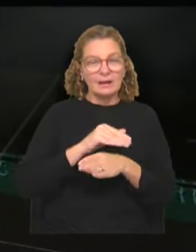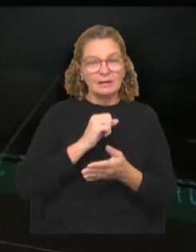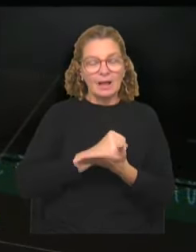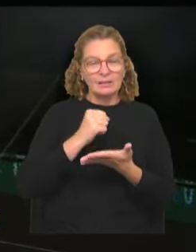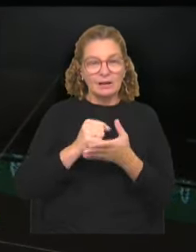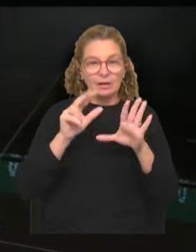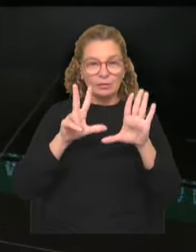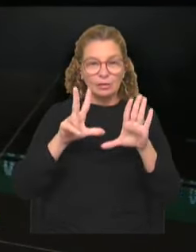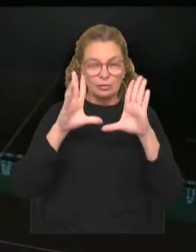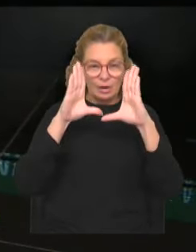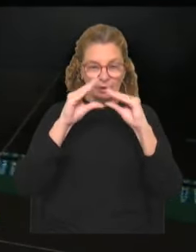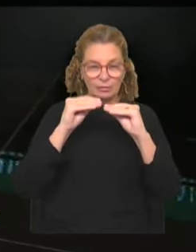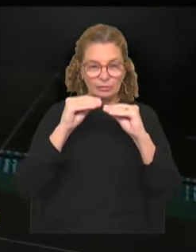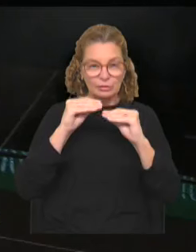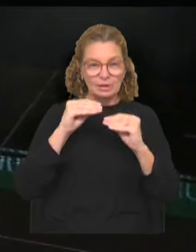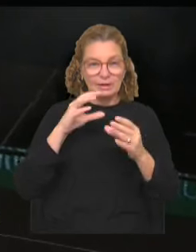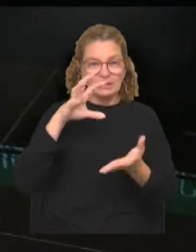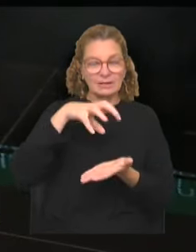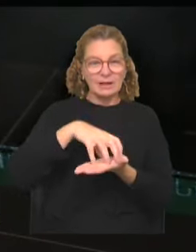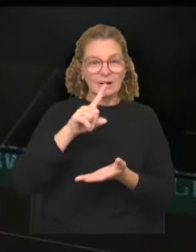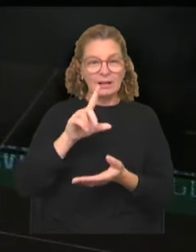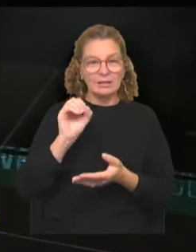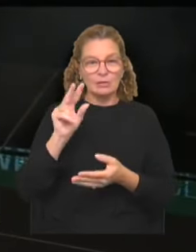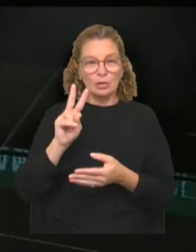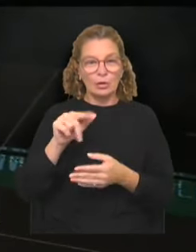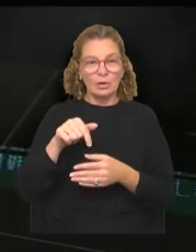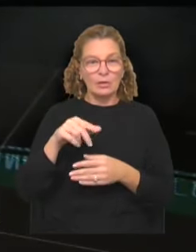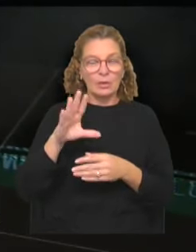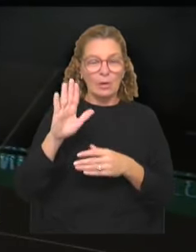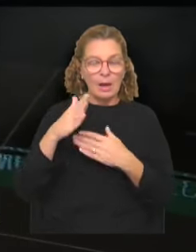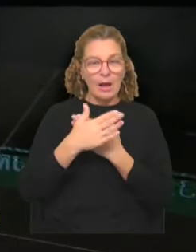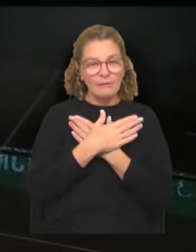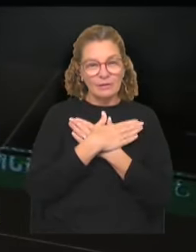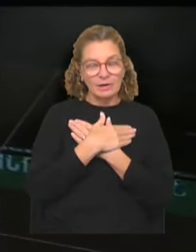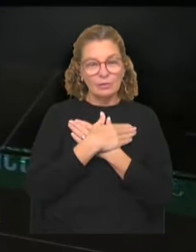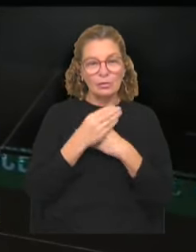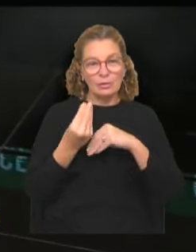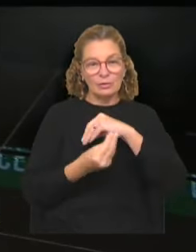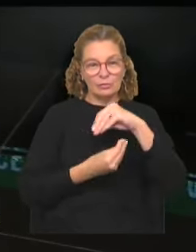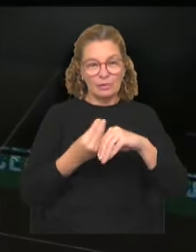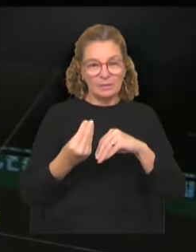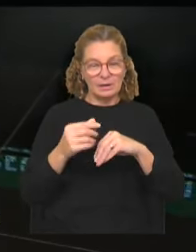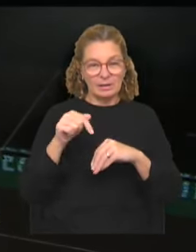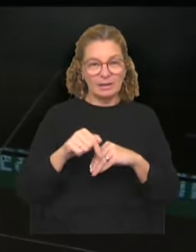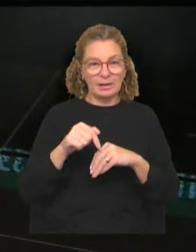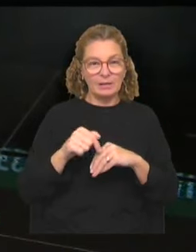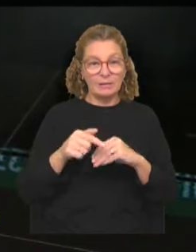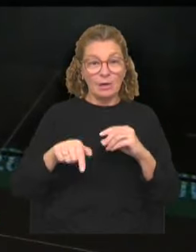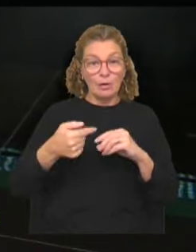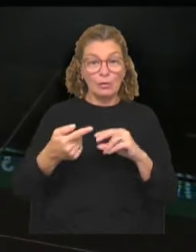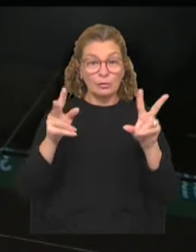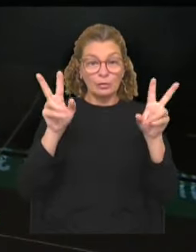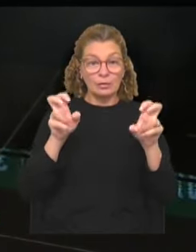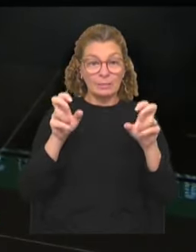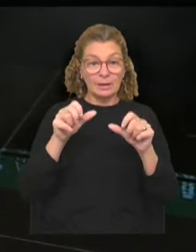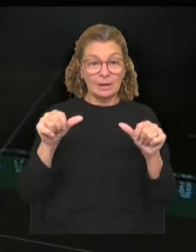Abate, en la sala 102. Así que desde aquí mandamos un afectuoso saludo a su familia. Vamos con otros temas que